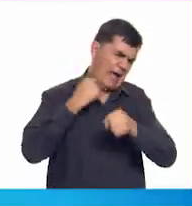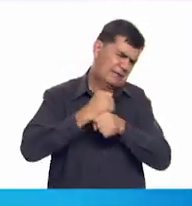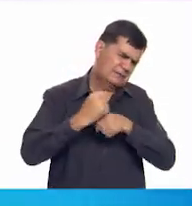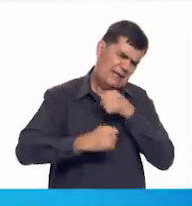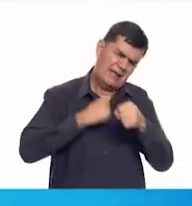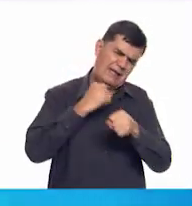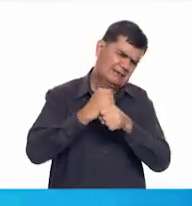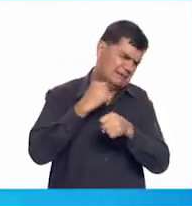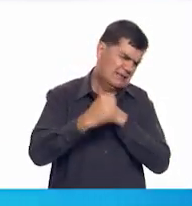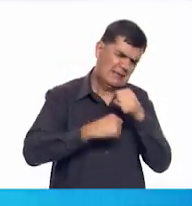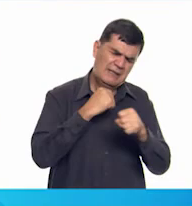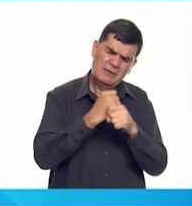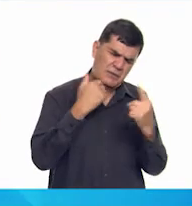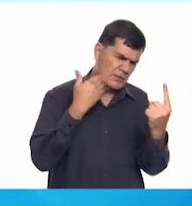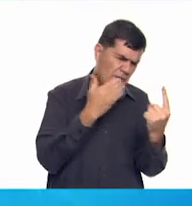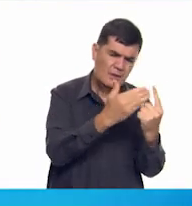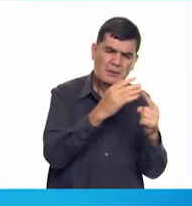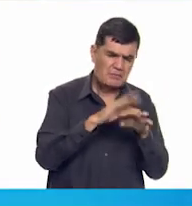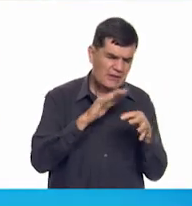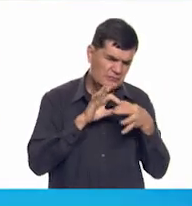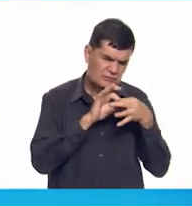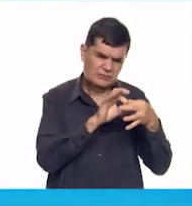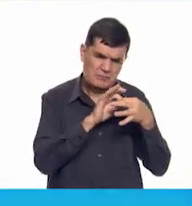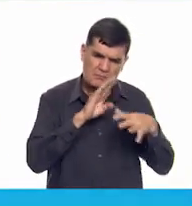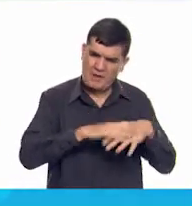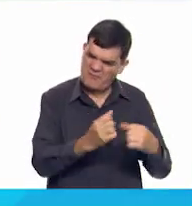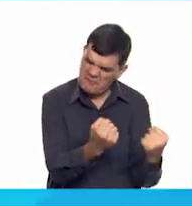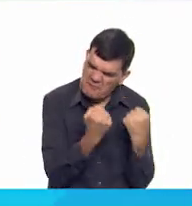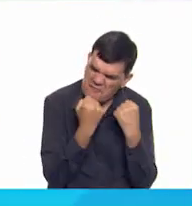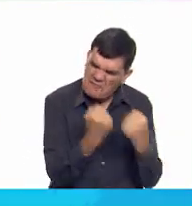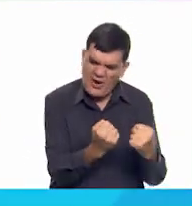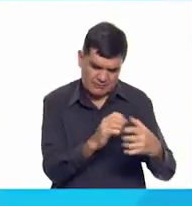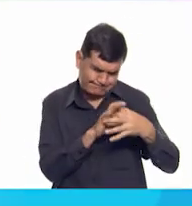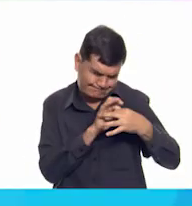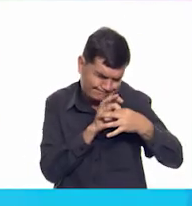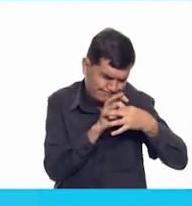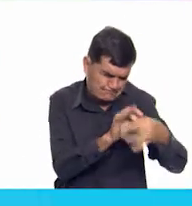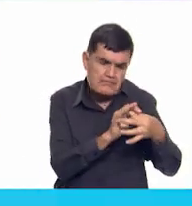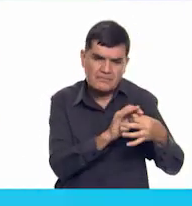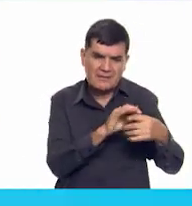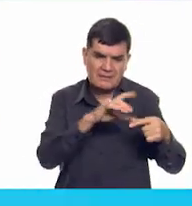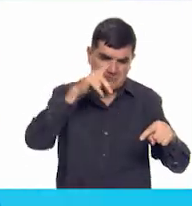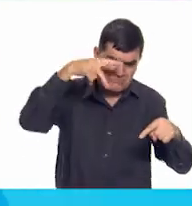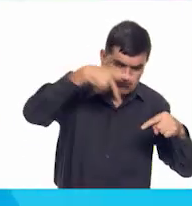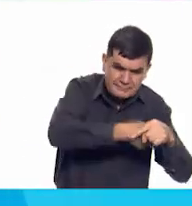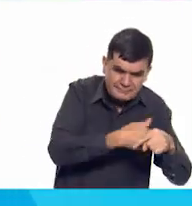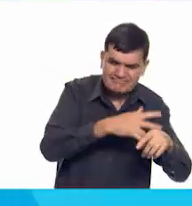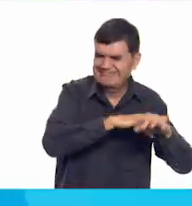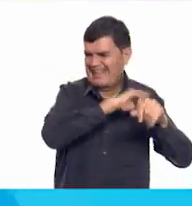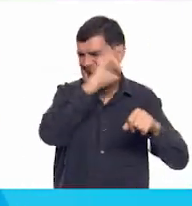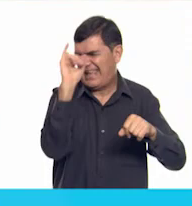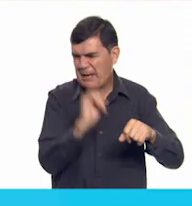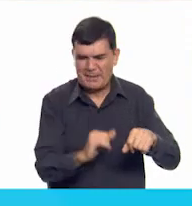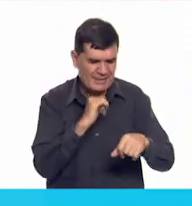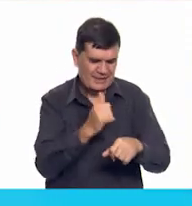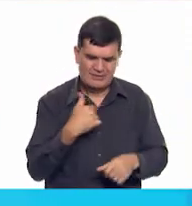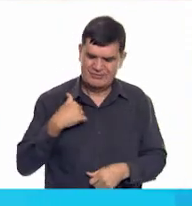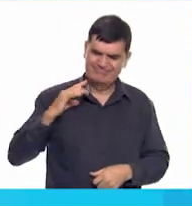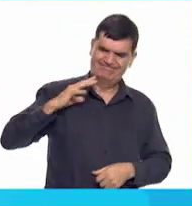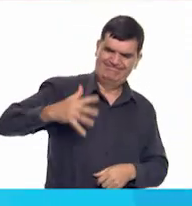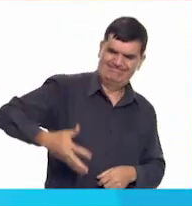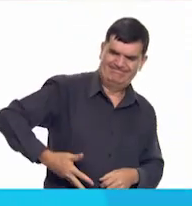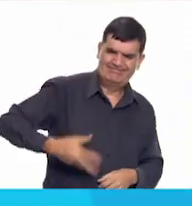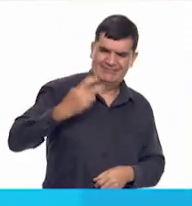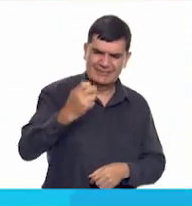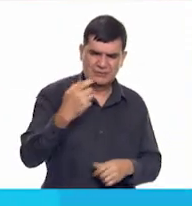y mi vínculo cada día es más grande, fuerte y nada lo puede romper. Todo esto me llena de orgullo